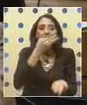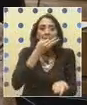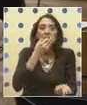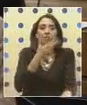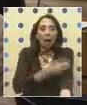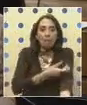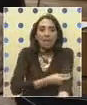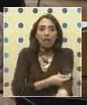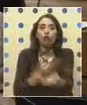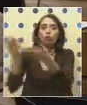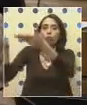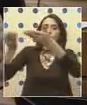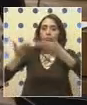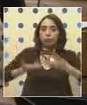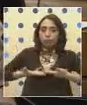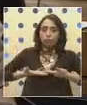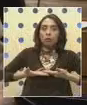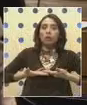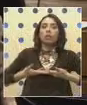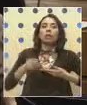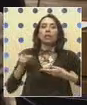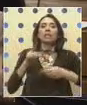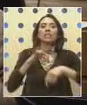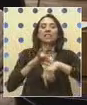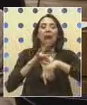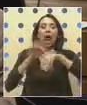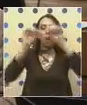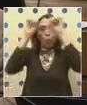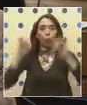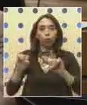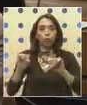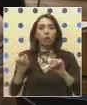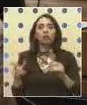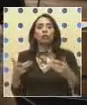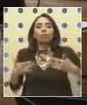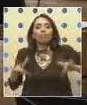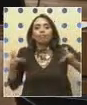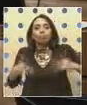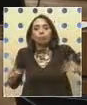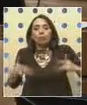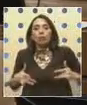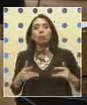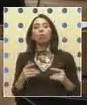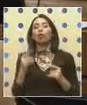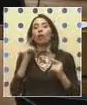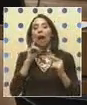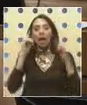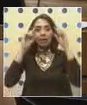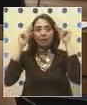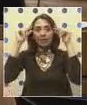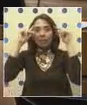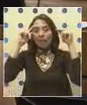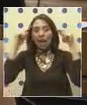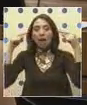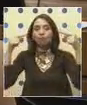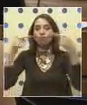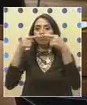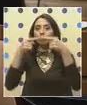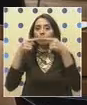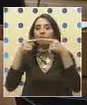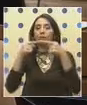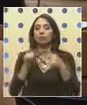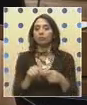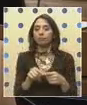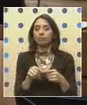pueda ser cubierta por el sistema de salud. Y eso se elude, porque hay posiciones dogmáticas, hay posiciones integristas